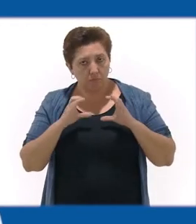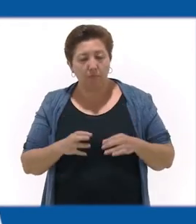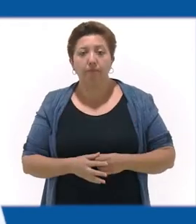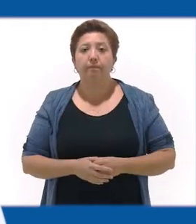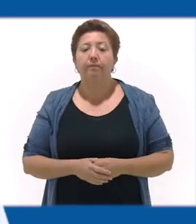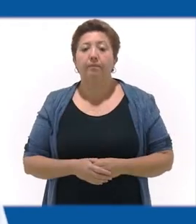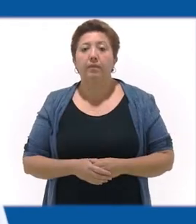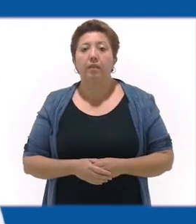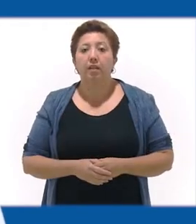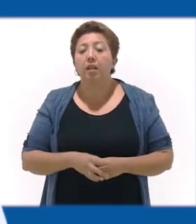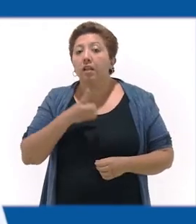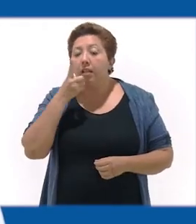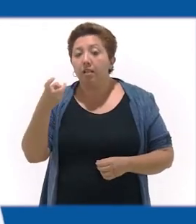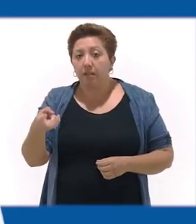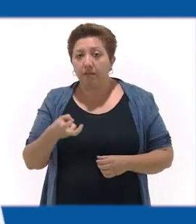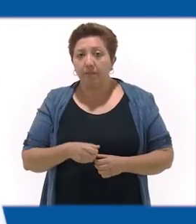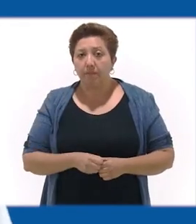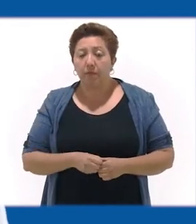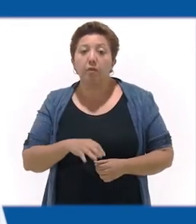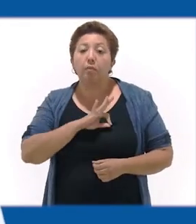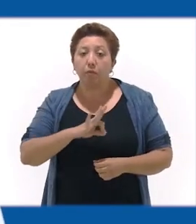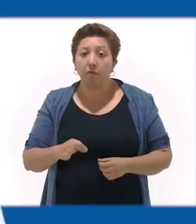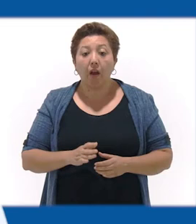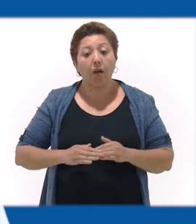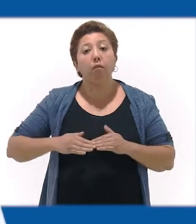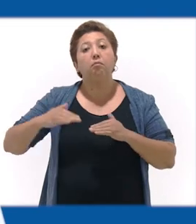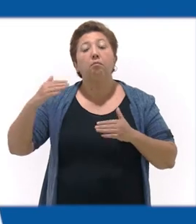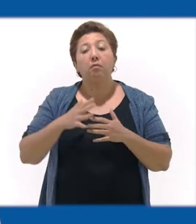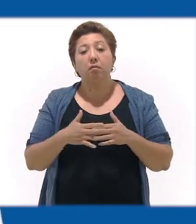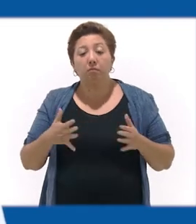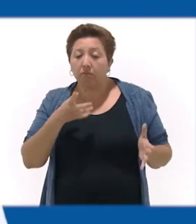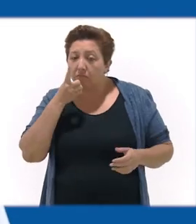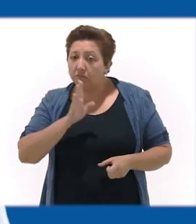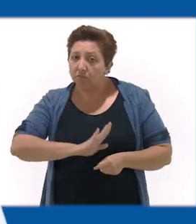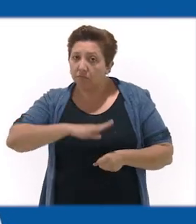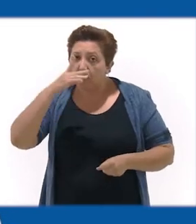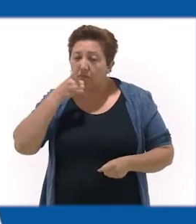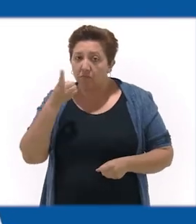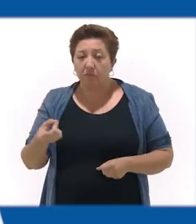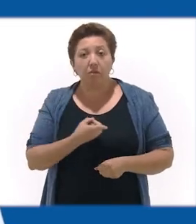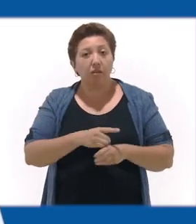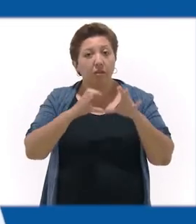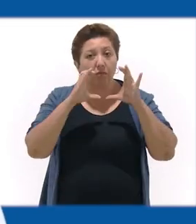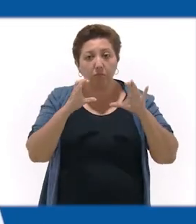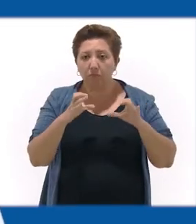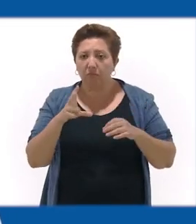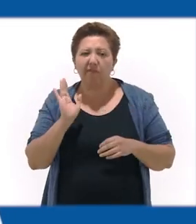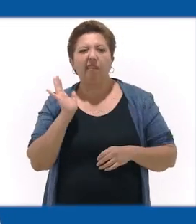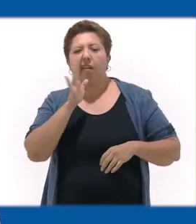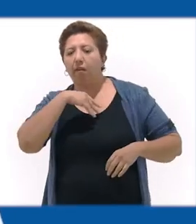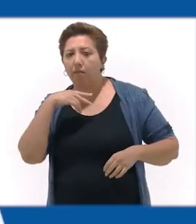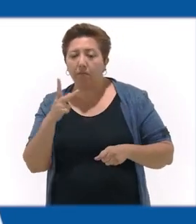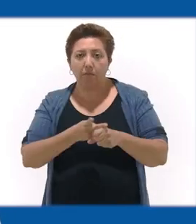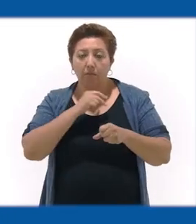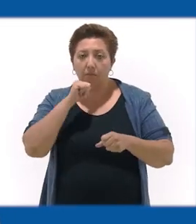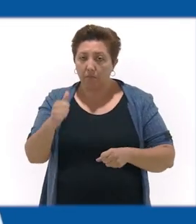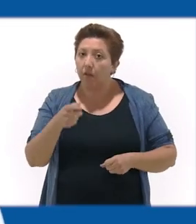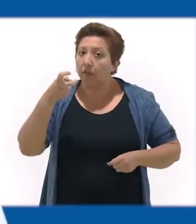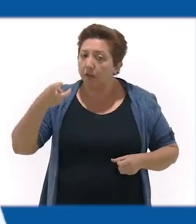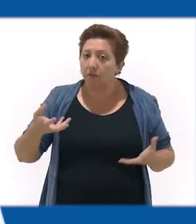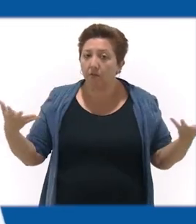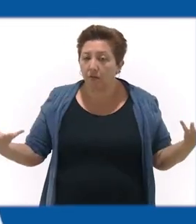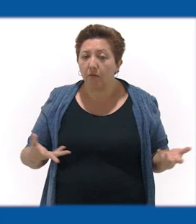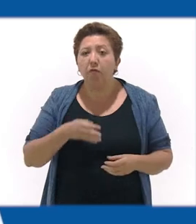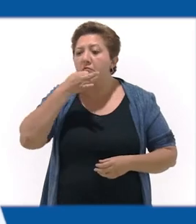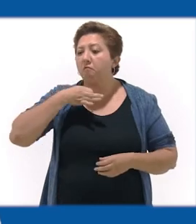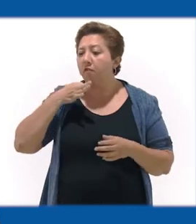relajan las medidas de prevención de contagios por realizar fiestas y reuniones, muy probablemente tengamos un rebrote importante del coronavirus en